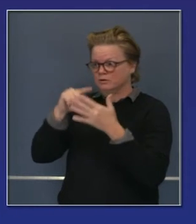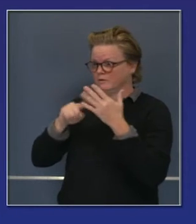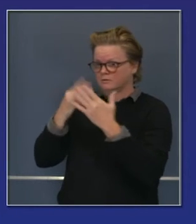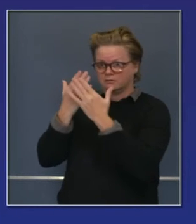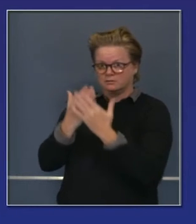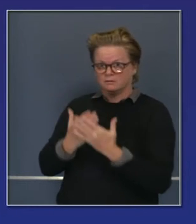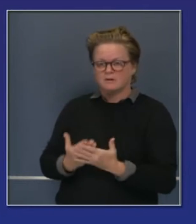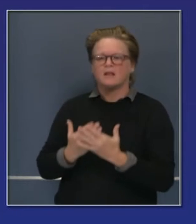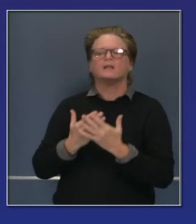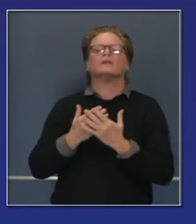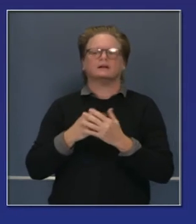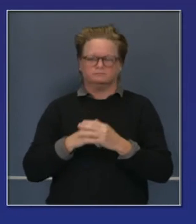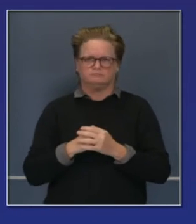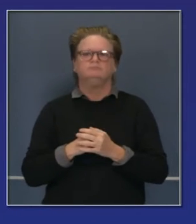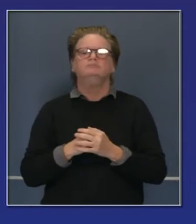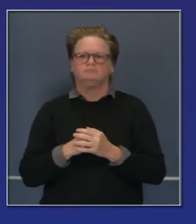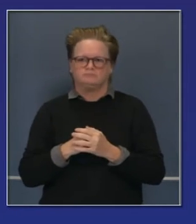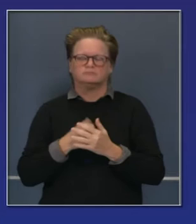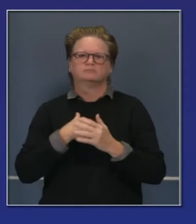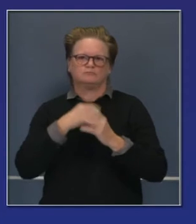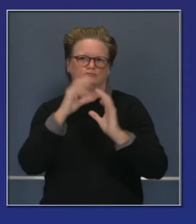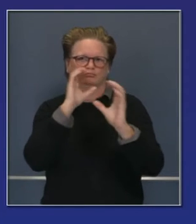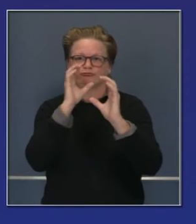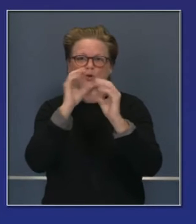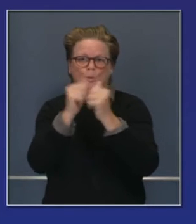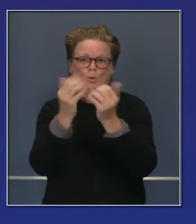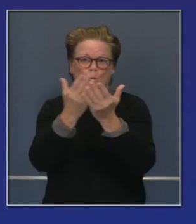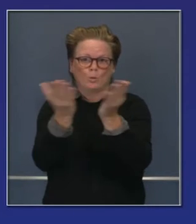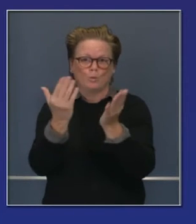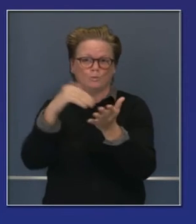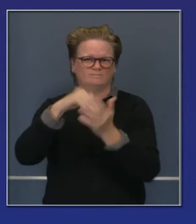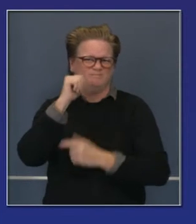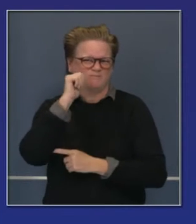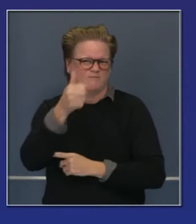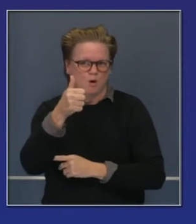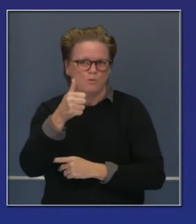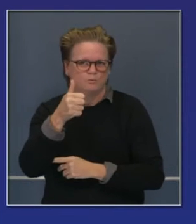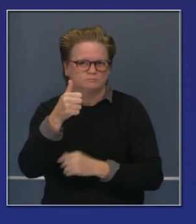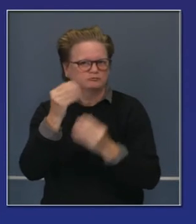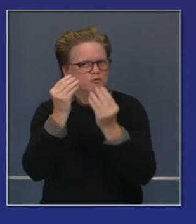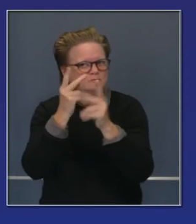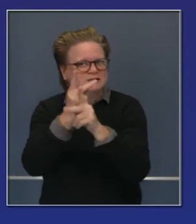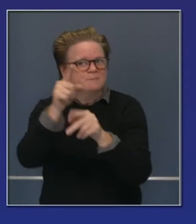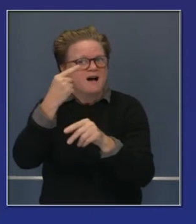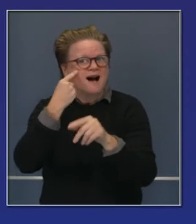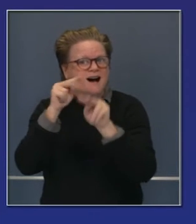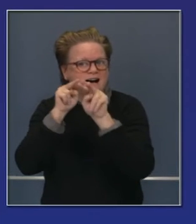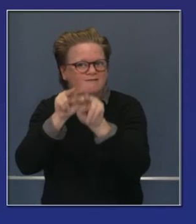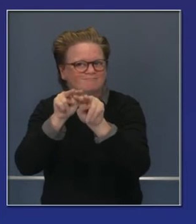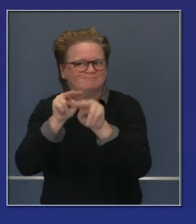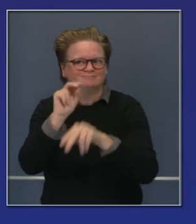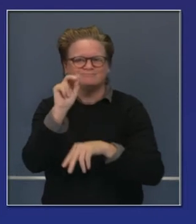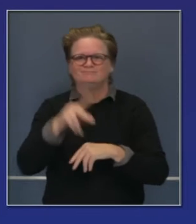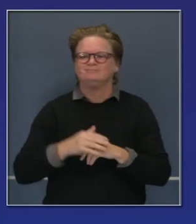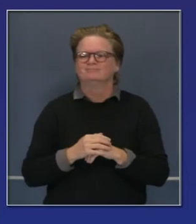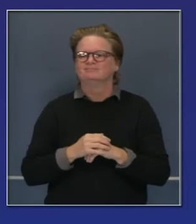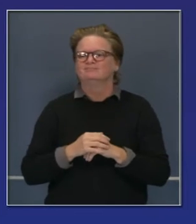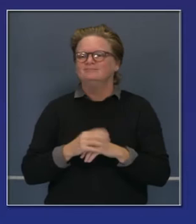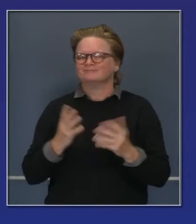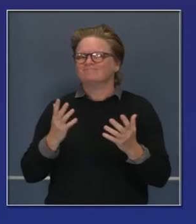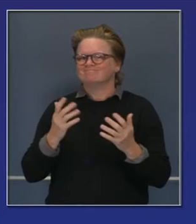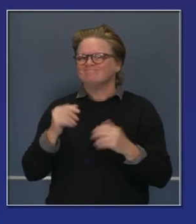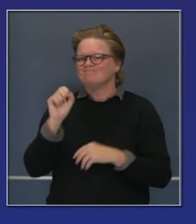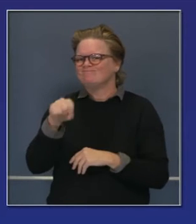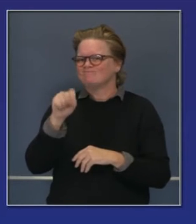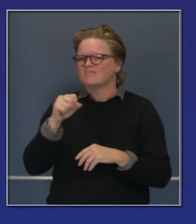daremos esta información por parte del Dr. Ghali. Y anticipamos que podremos ver algunos condados desplazándose hacia